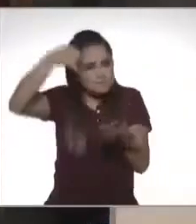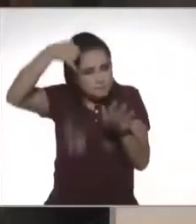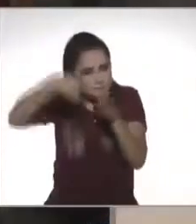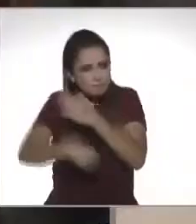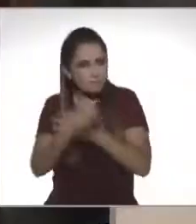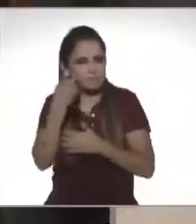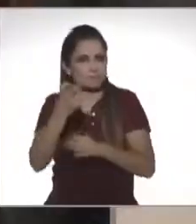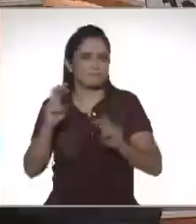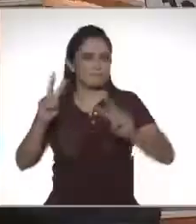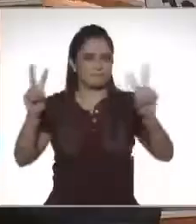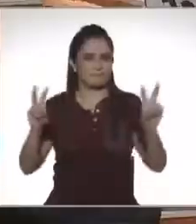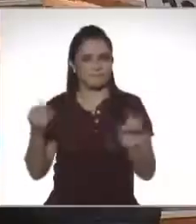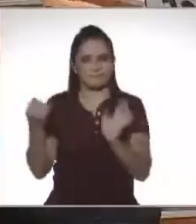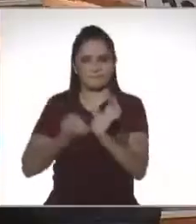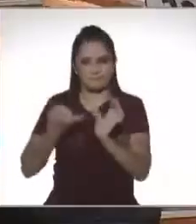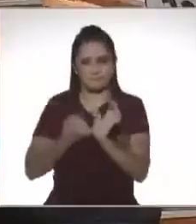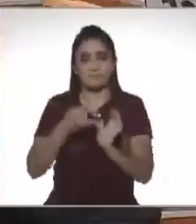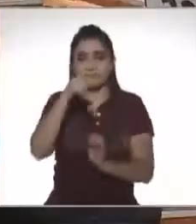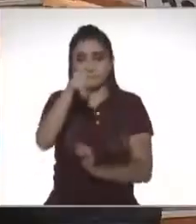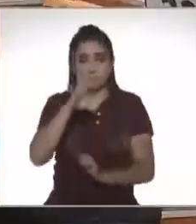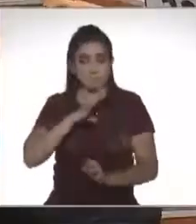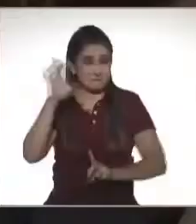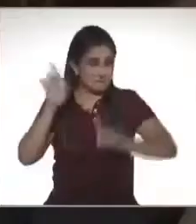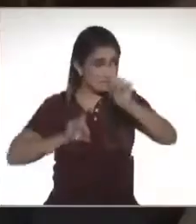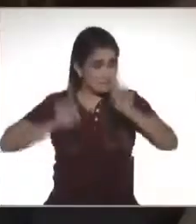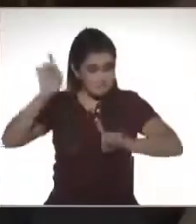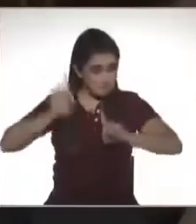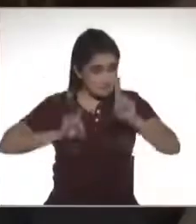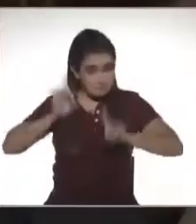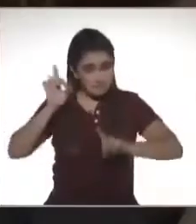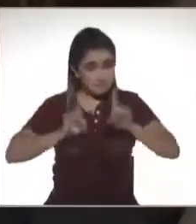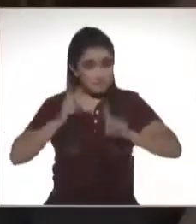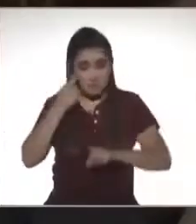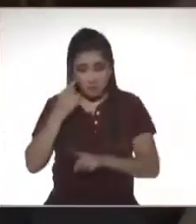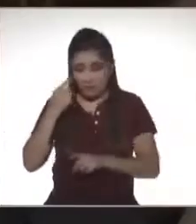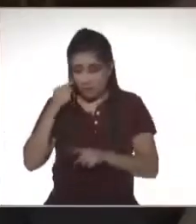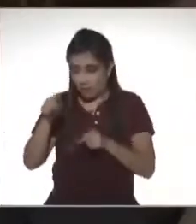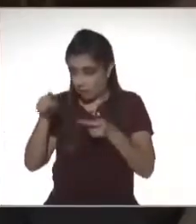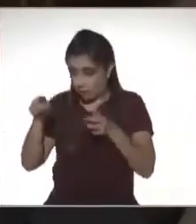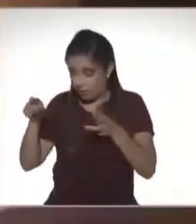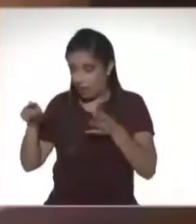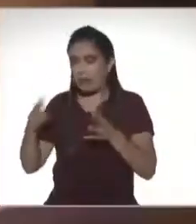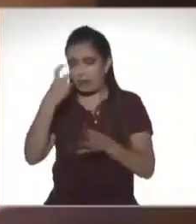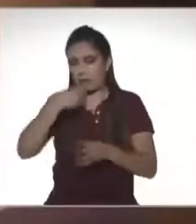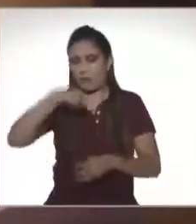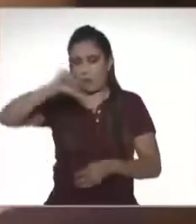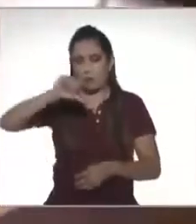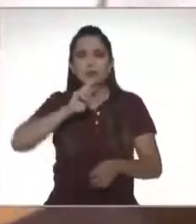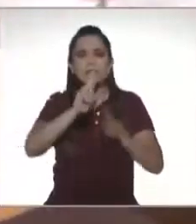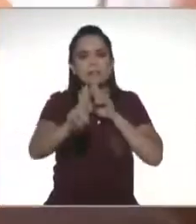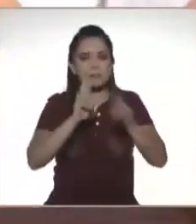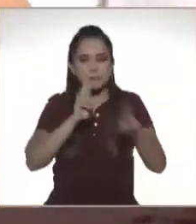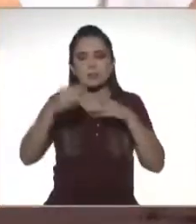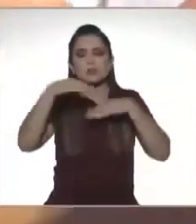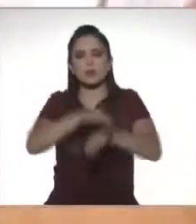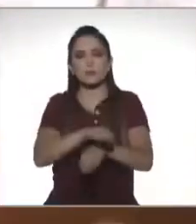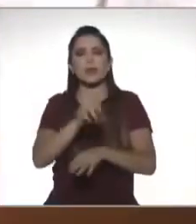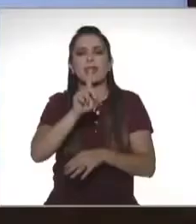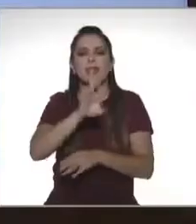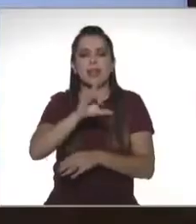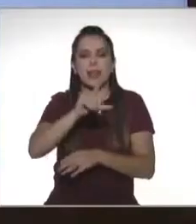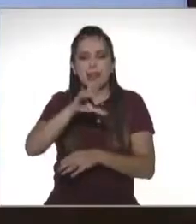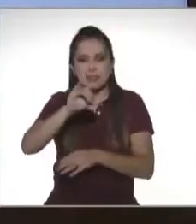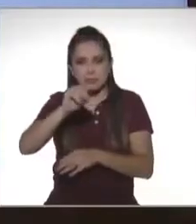tema y abordaremos las dudas más frecuentes sobre los regímenes fiscales, las declaraciones de